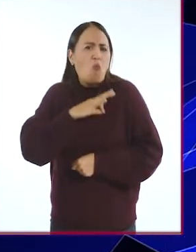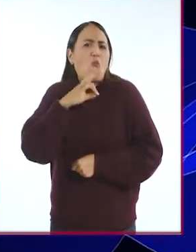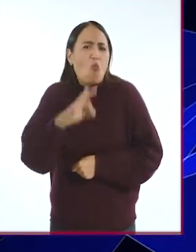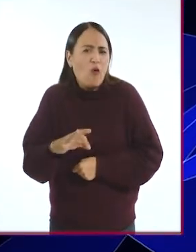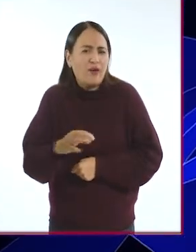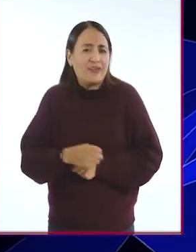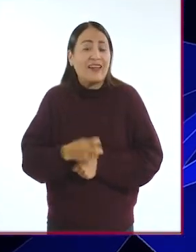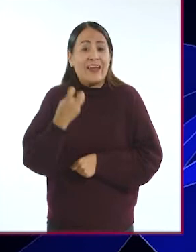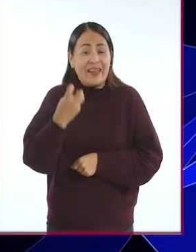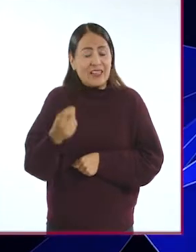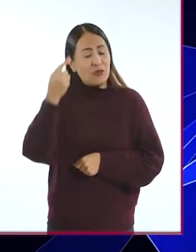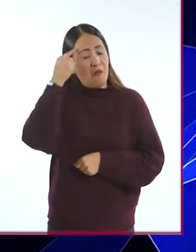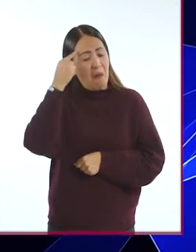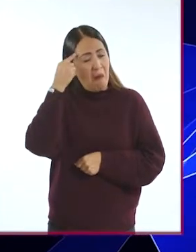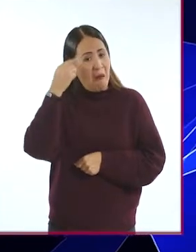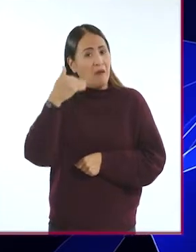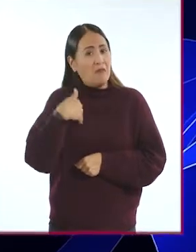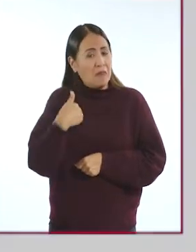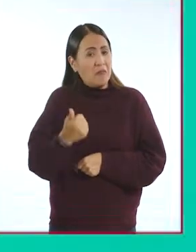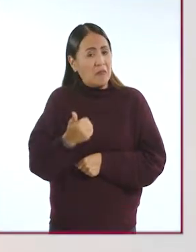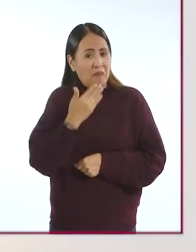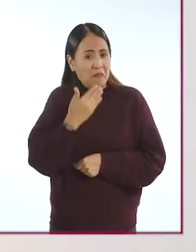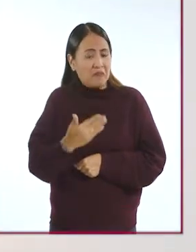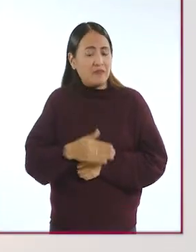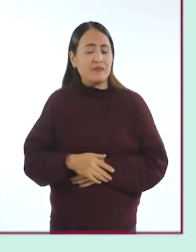fundamental para un estado psicológico sano.